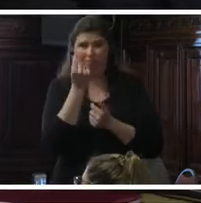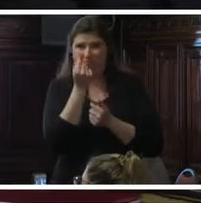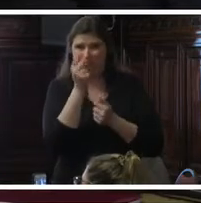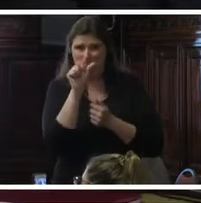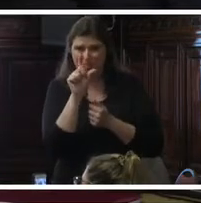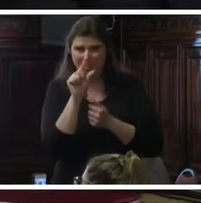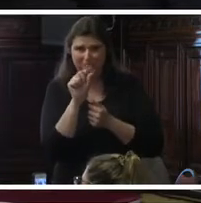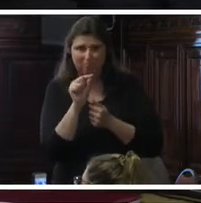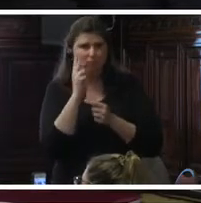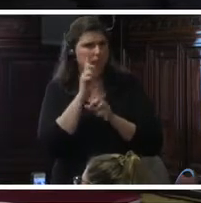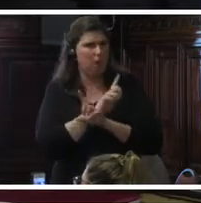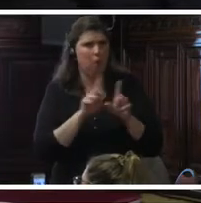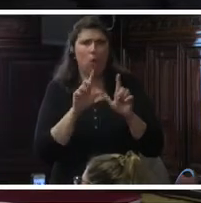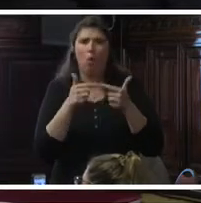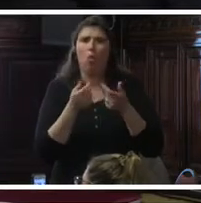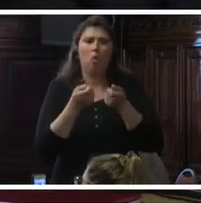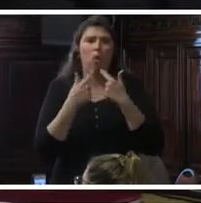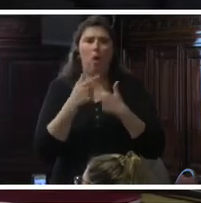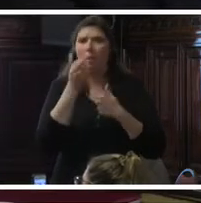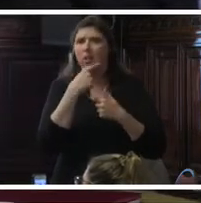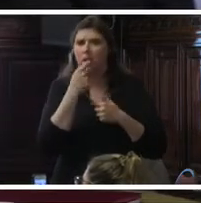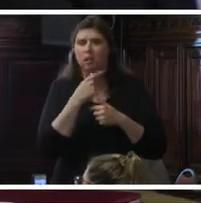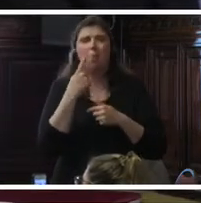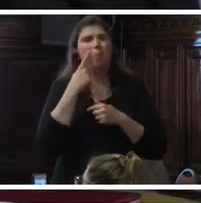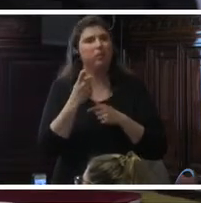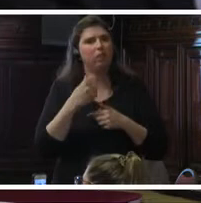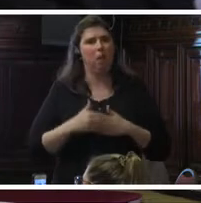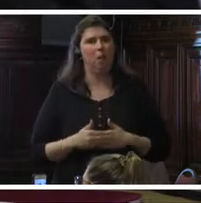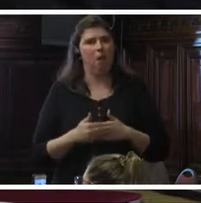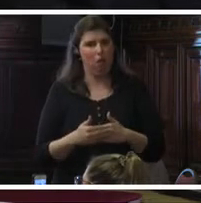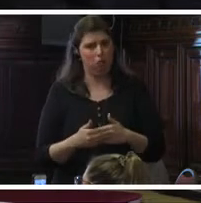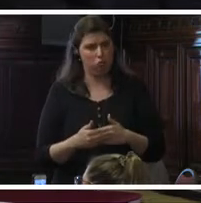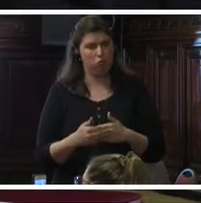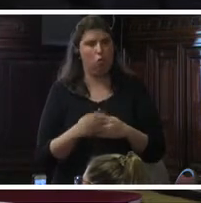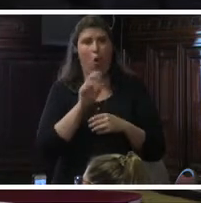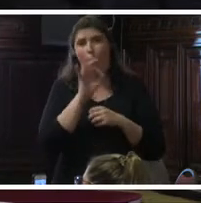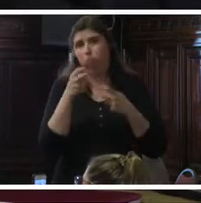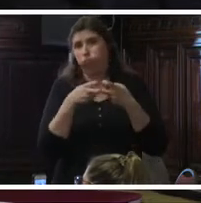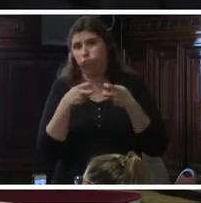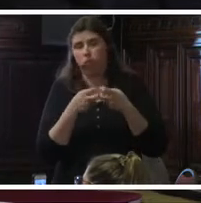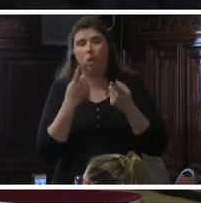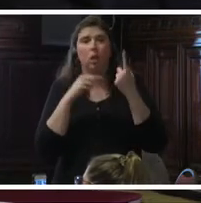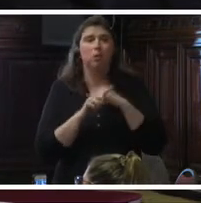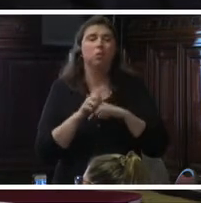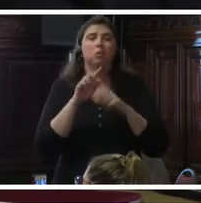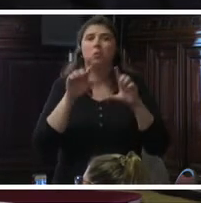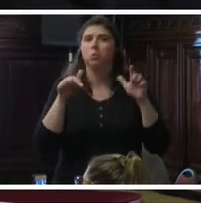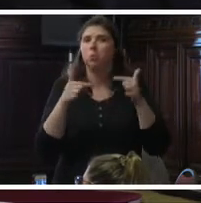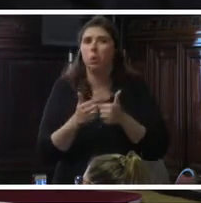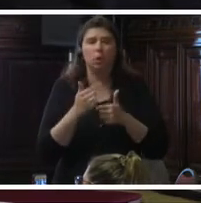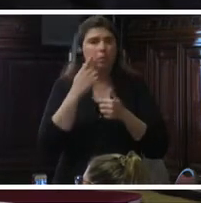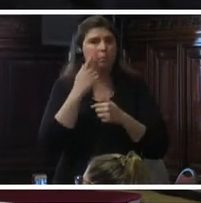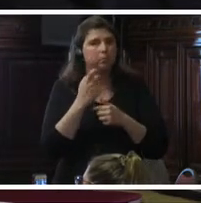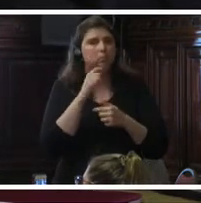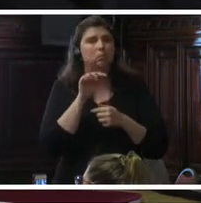ofrece anticonceptivos. Aún no existen protocolos de atención integral para los niños y niñas con síndrome congénito, sus